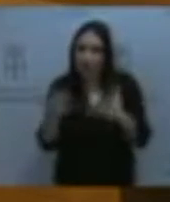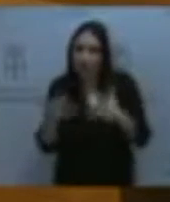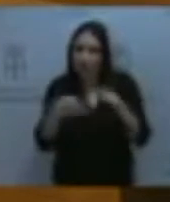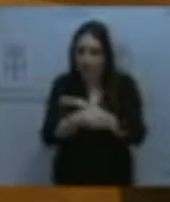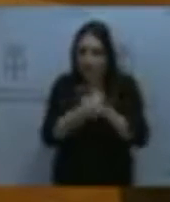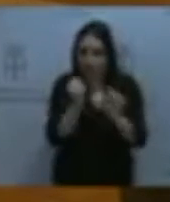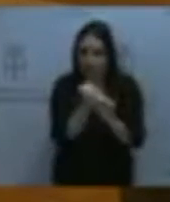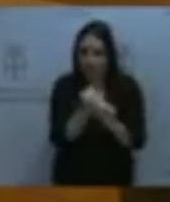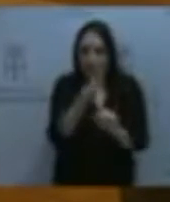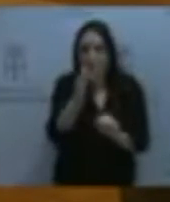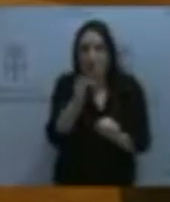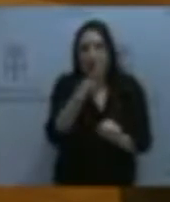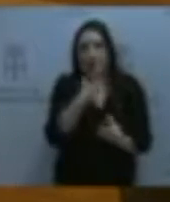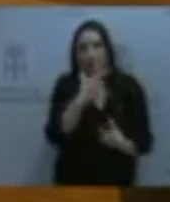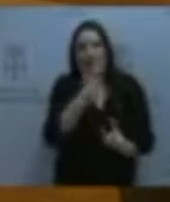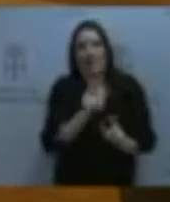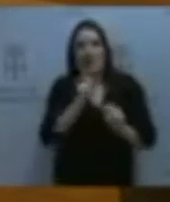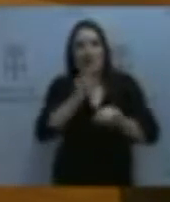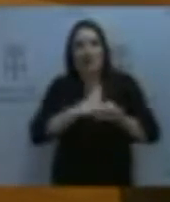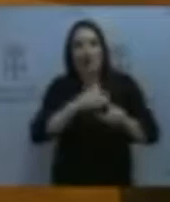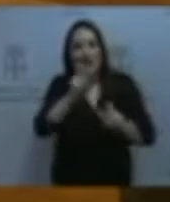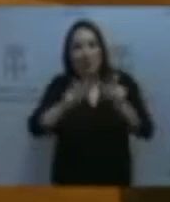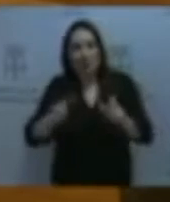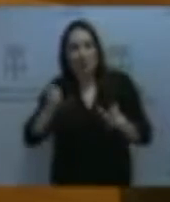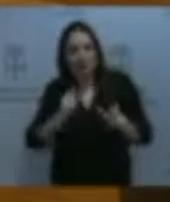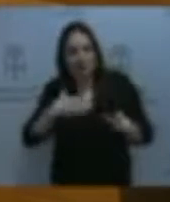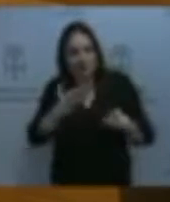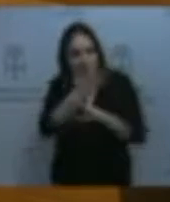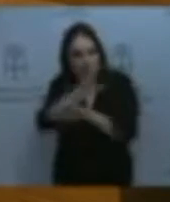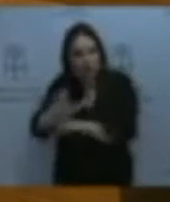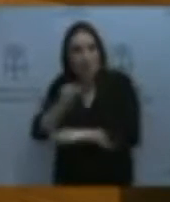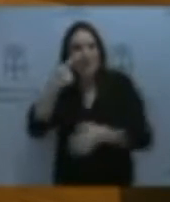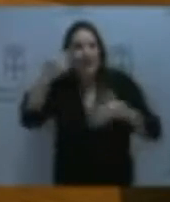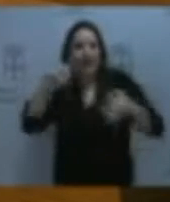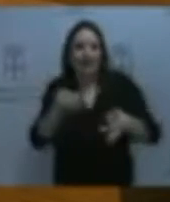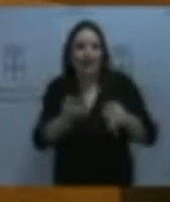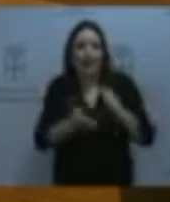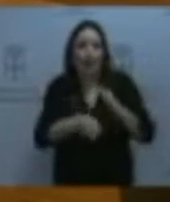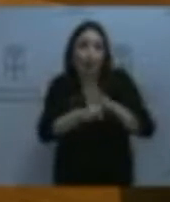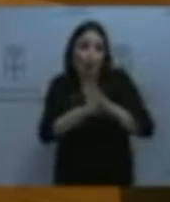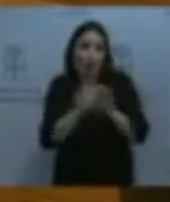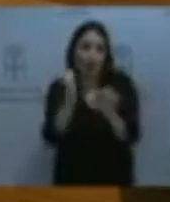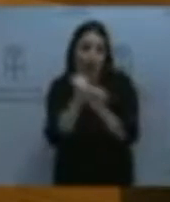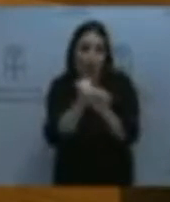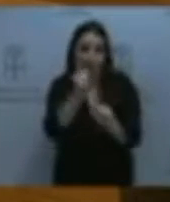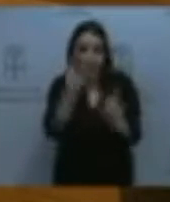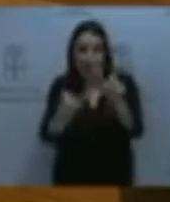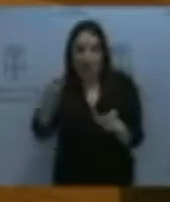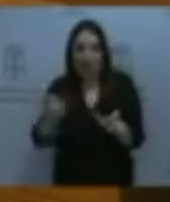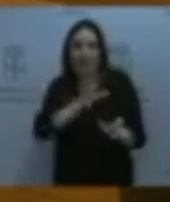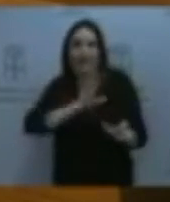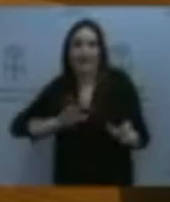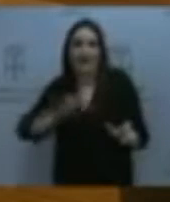para facilitar la concurrencia de los profesionales, para garantizar una continuidad laboral para el personal temporal, para